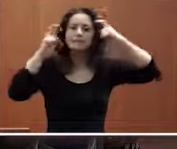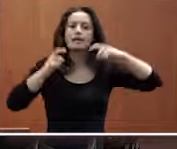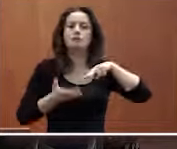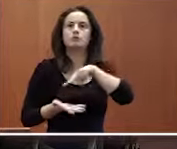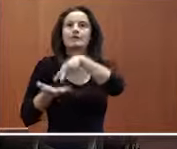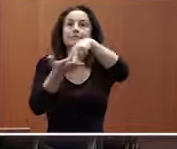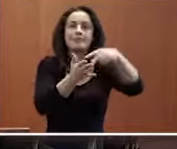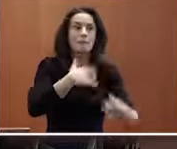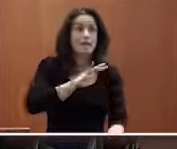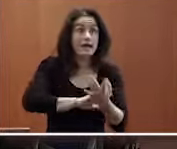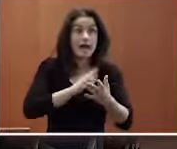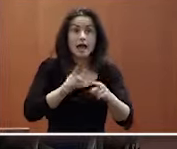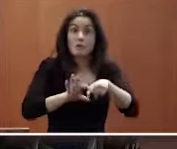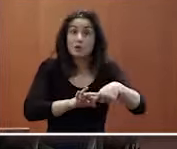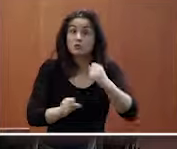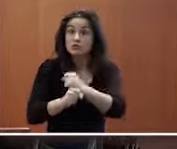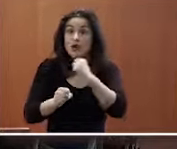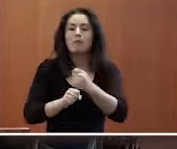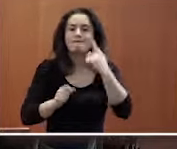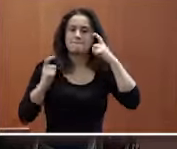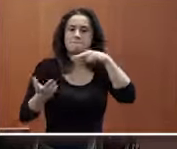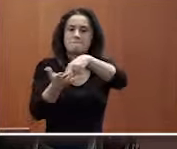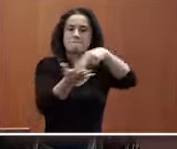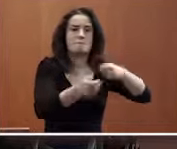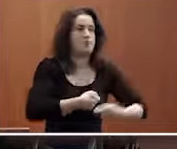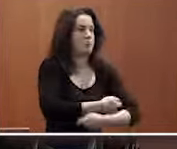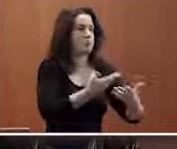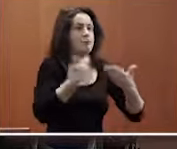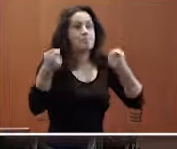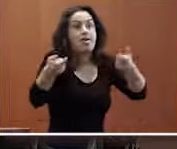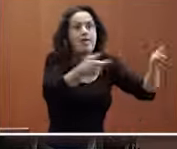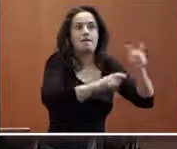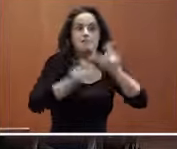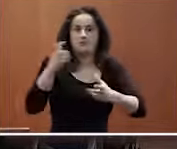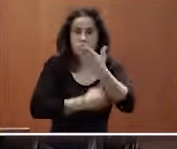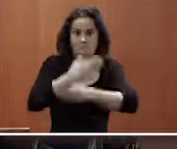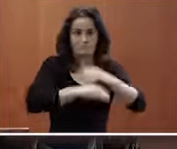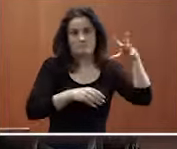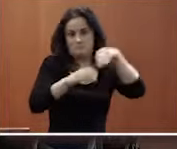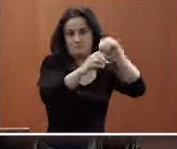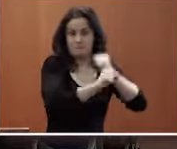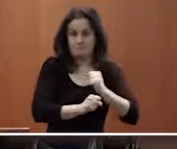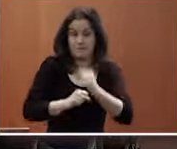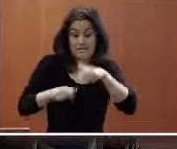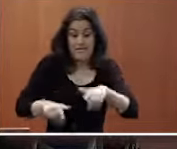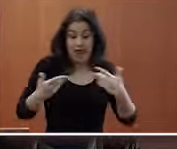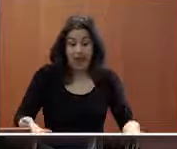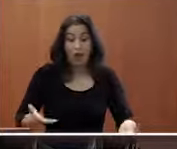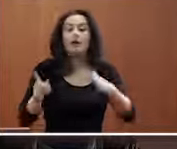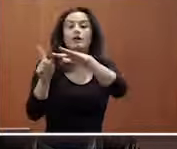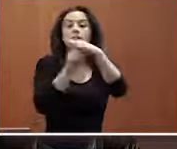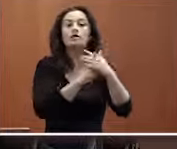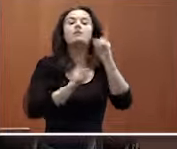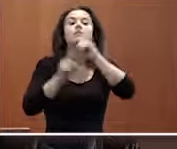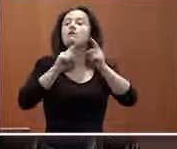sitios donde se pueda generar trabajo de forma masiva de forma importante para personas con discapacidad y esto es un contexto en el que hoy hay lo que hay en donde todo el mundo